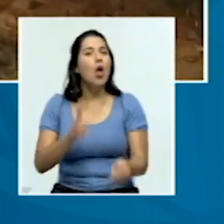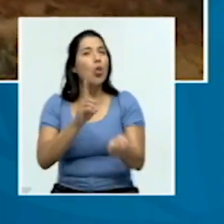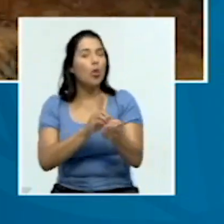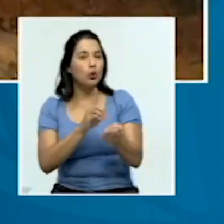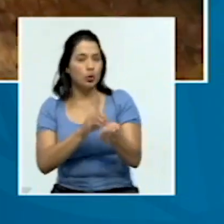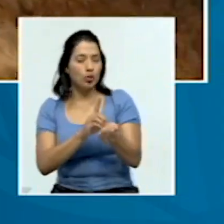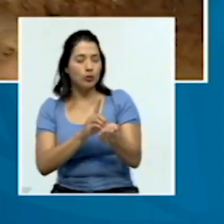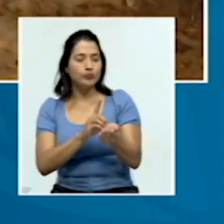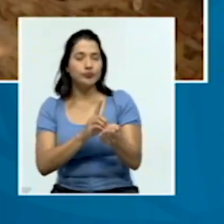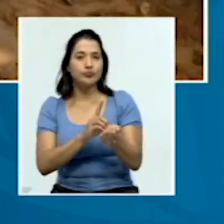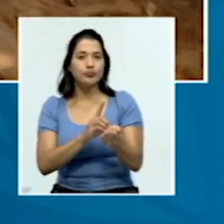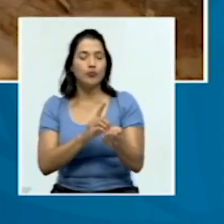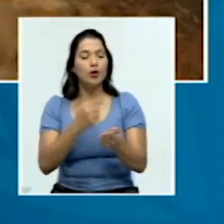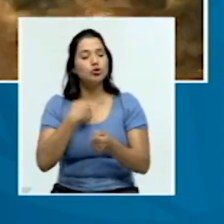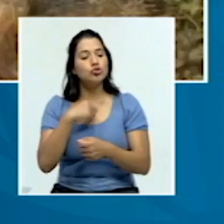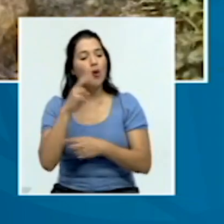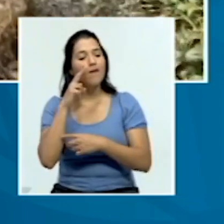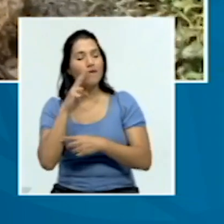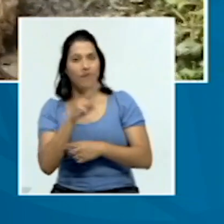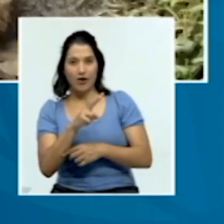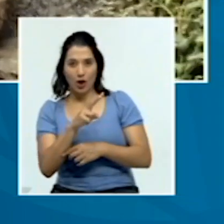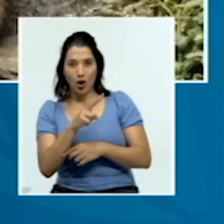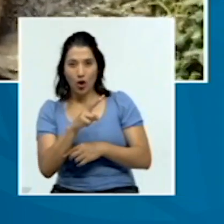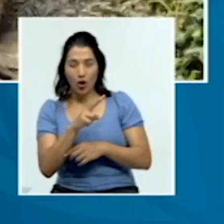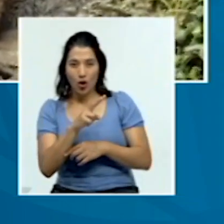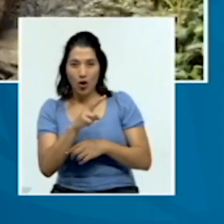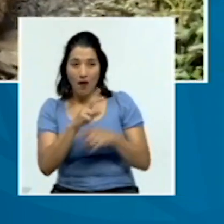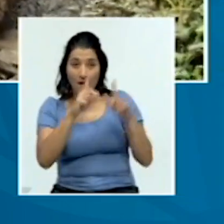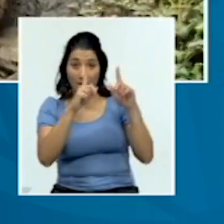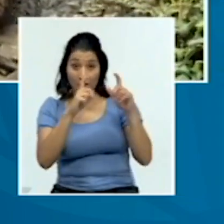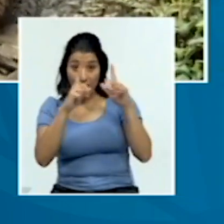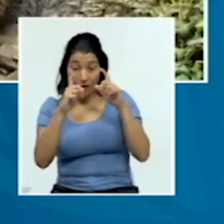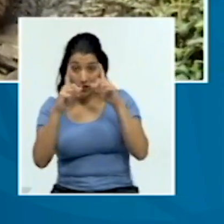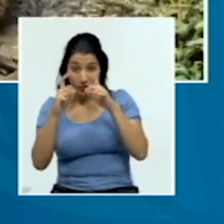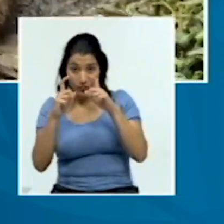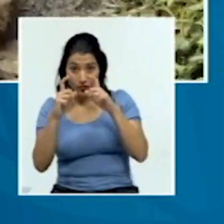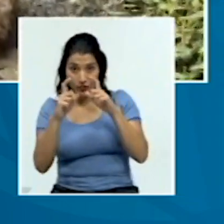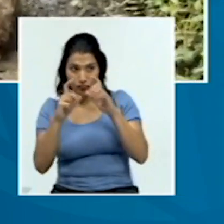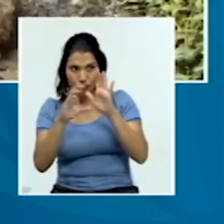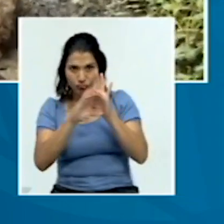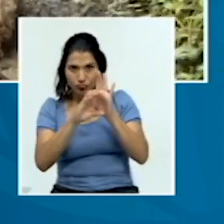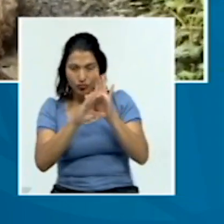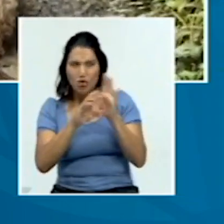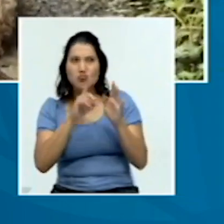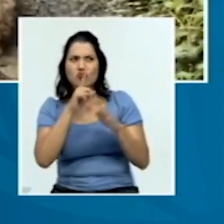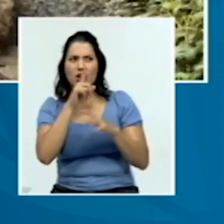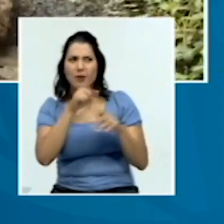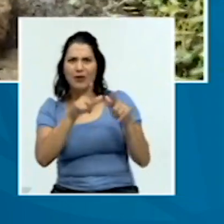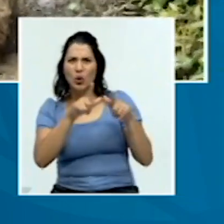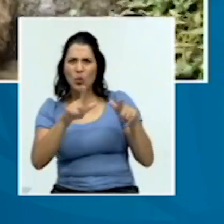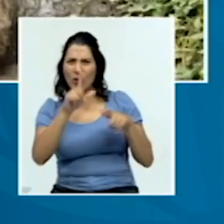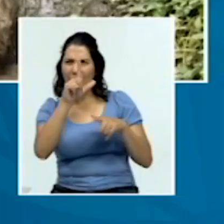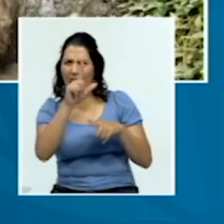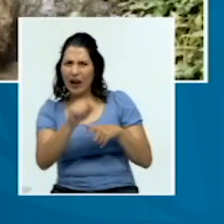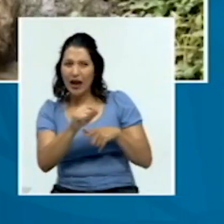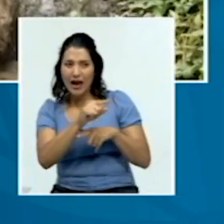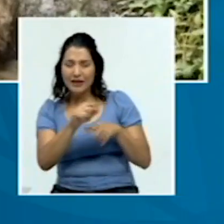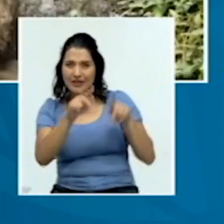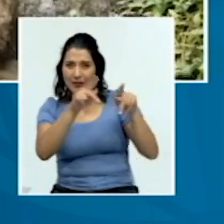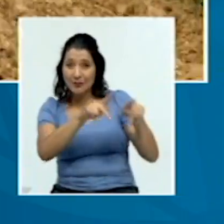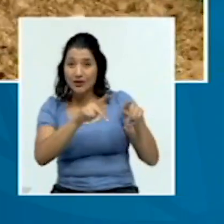ve las imágenes, realmente es una zona remota, estas personas viven